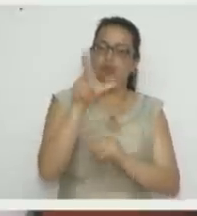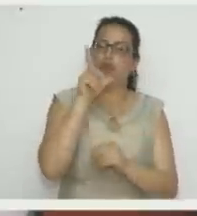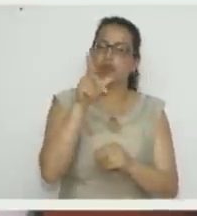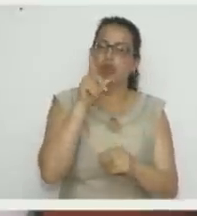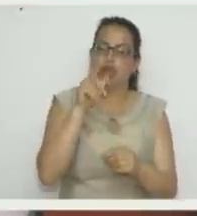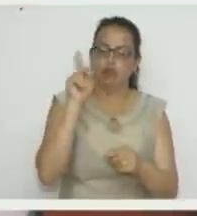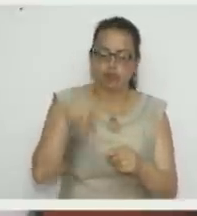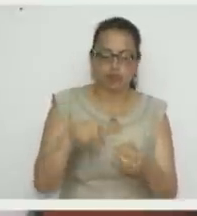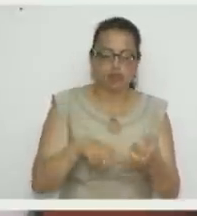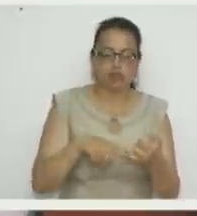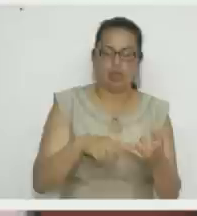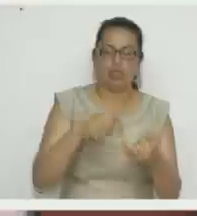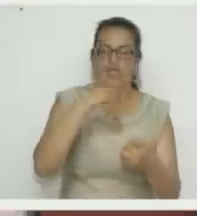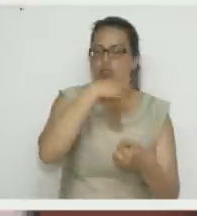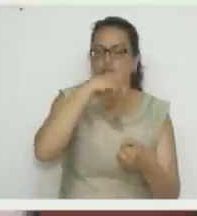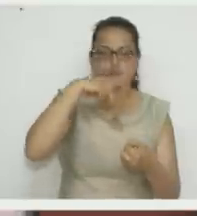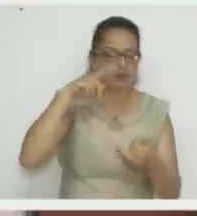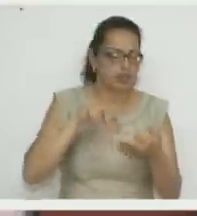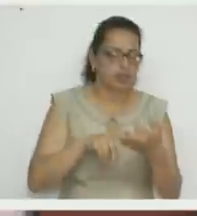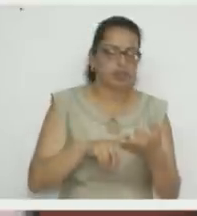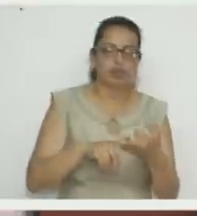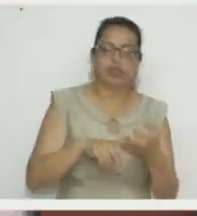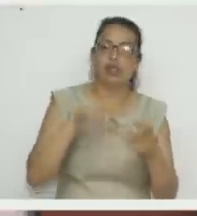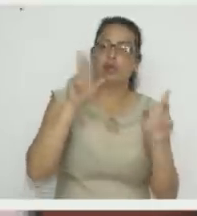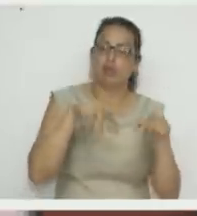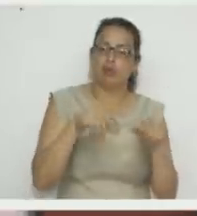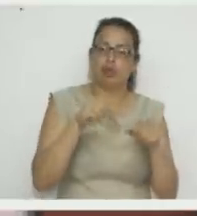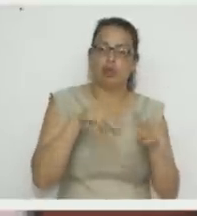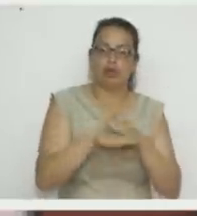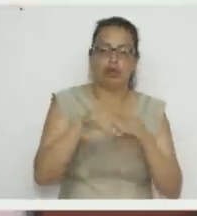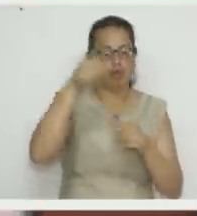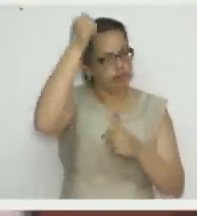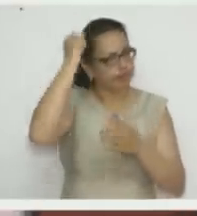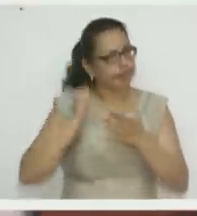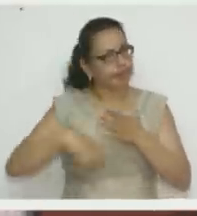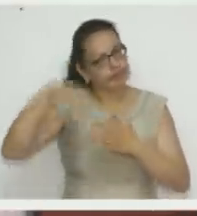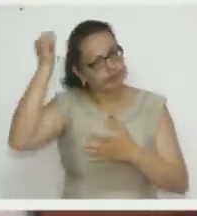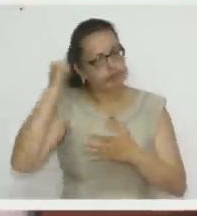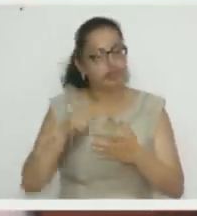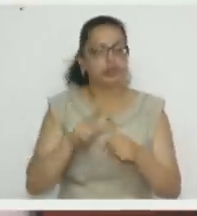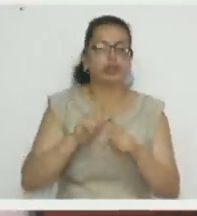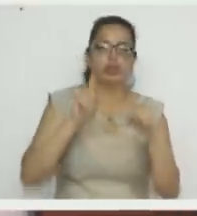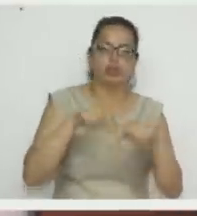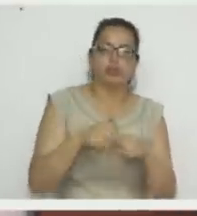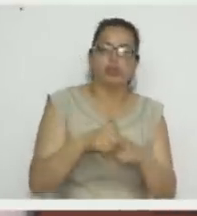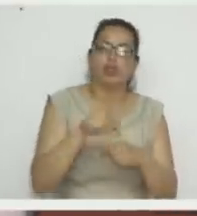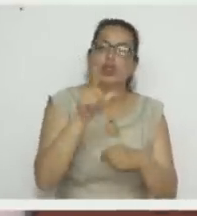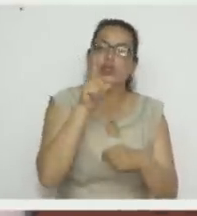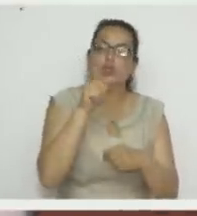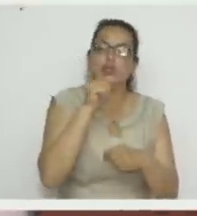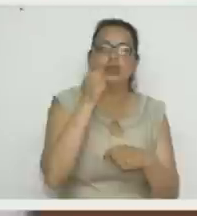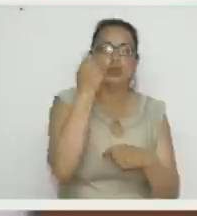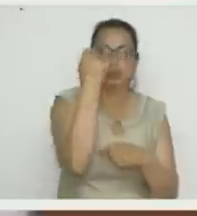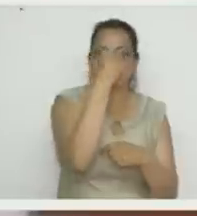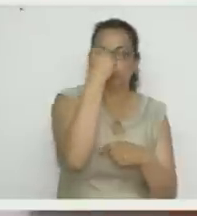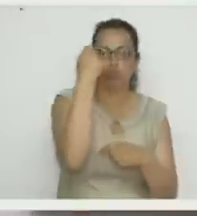cepillos, pueden colocar los pinceles, se pueden colocar los lápices de ojos. O sea,